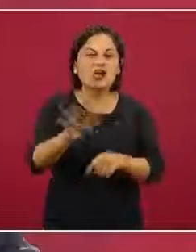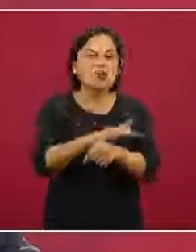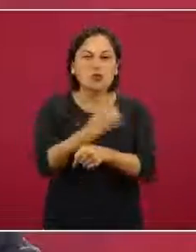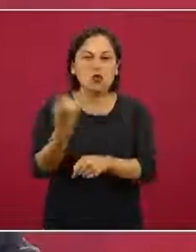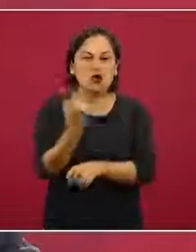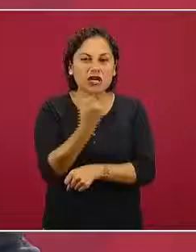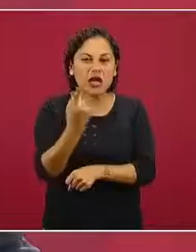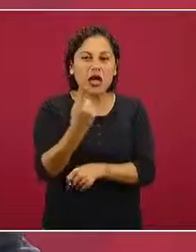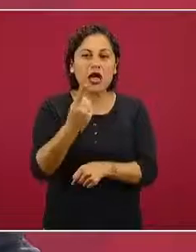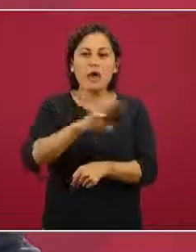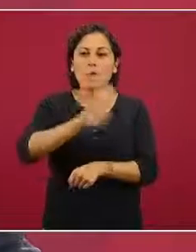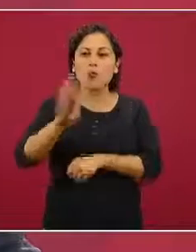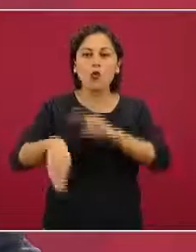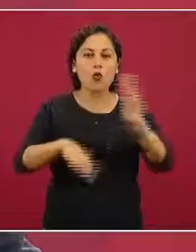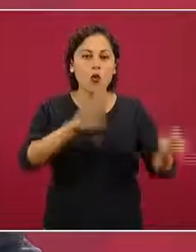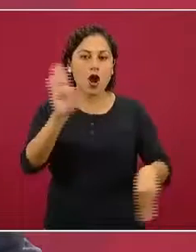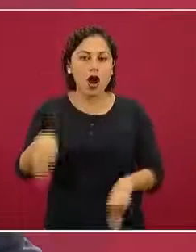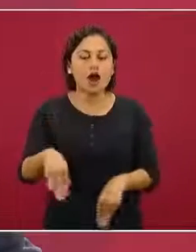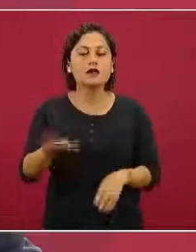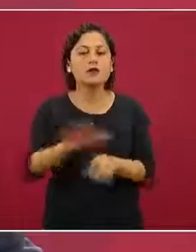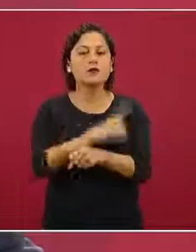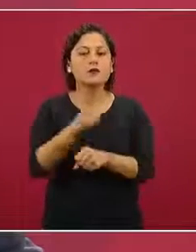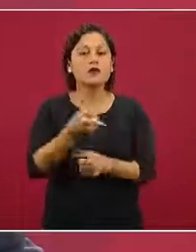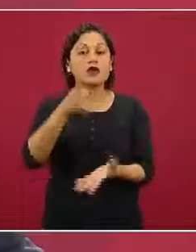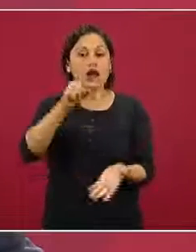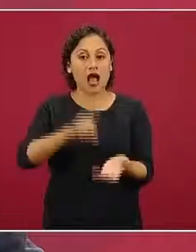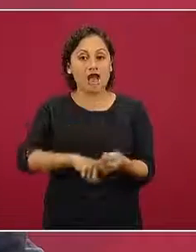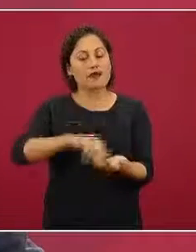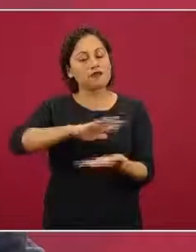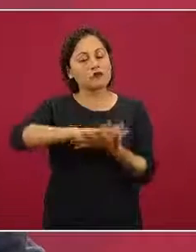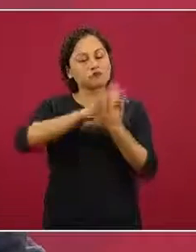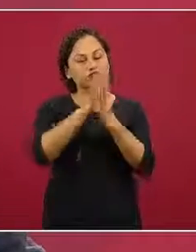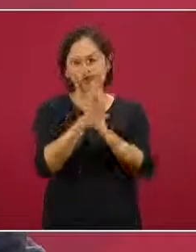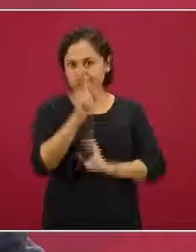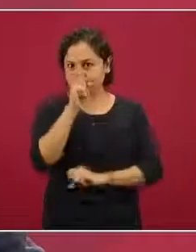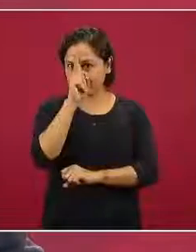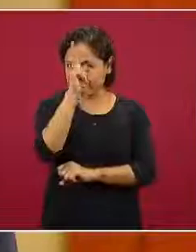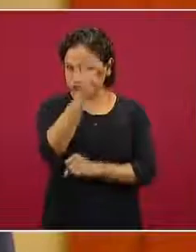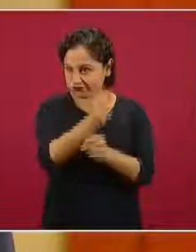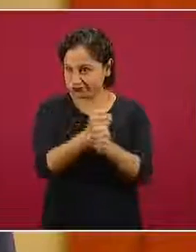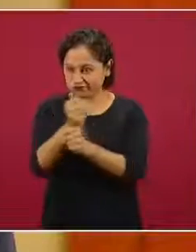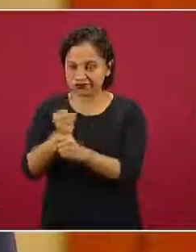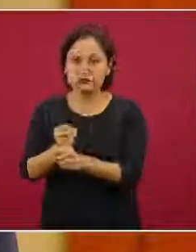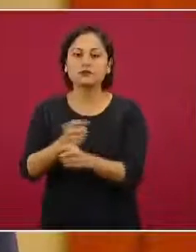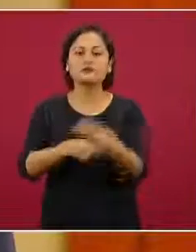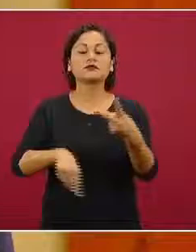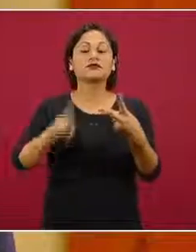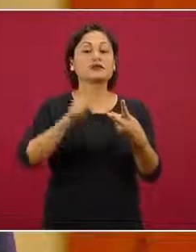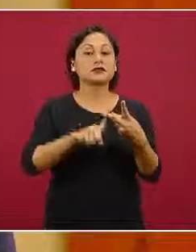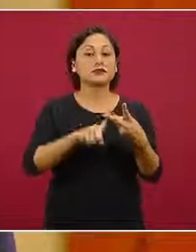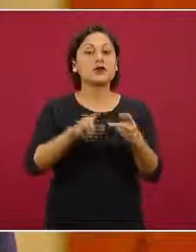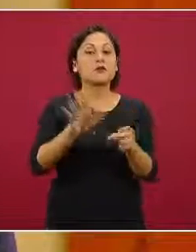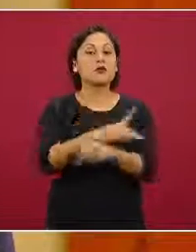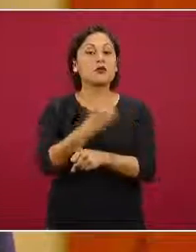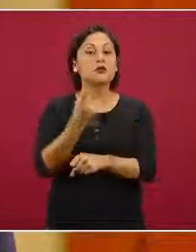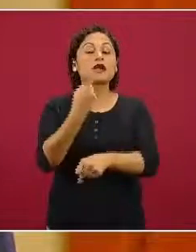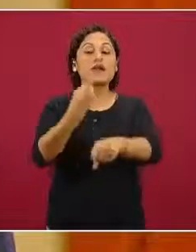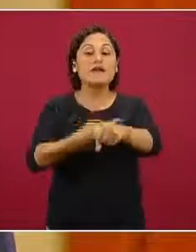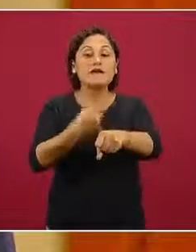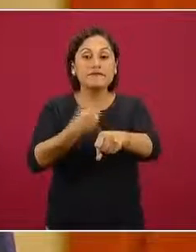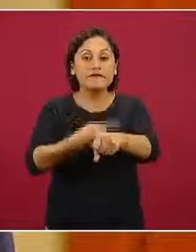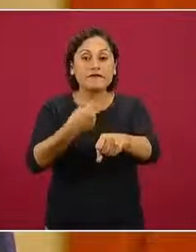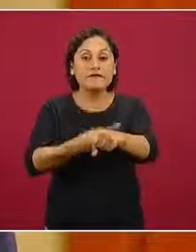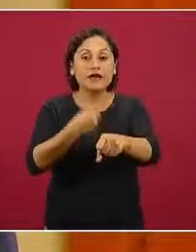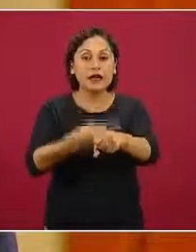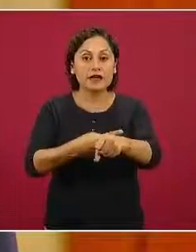violencia la violencia que vivía México o ha vivido México a lo largo de muchos años y lo segundo las enfermedades crónicas